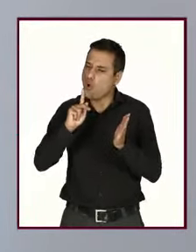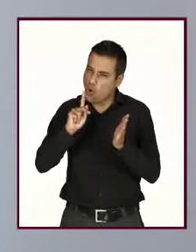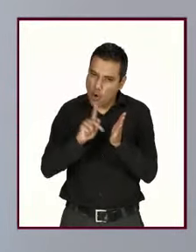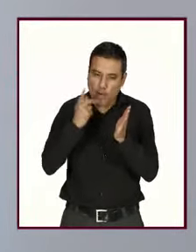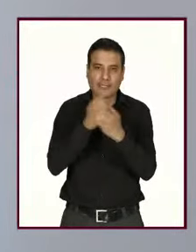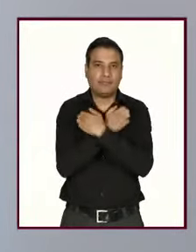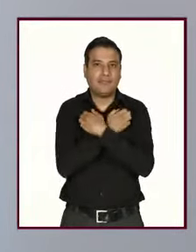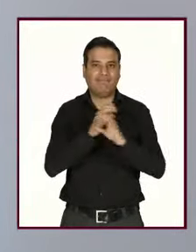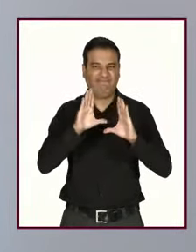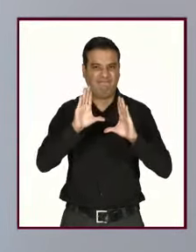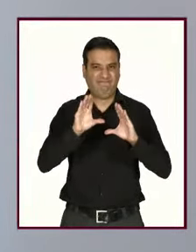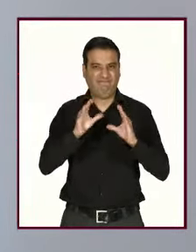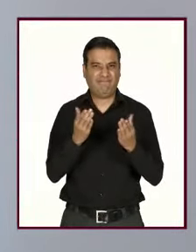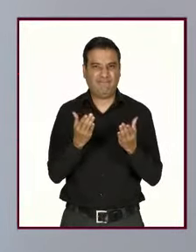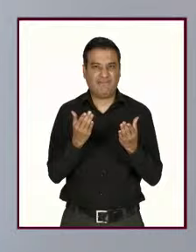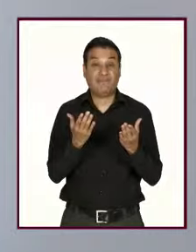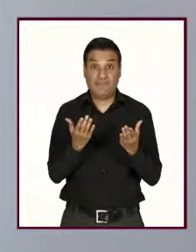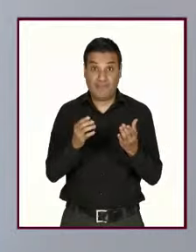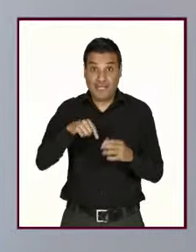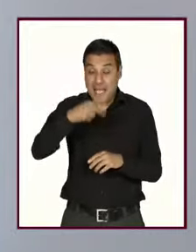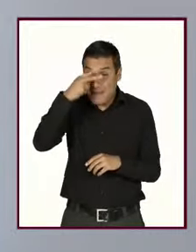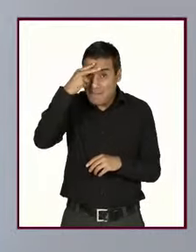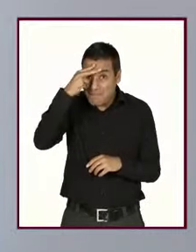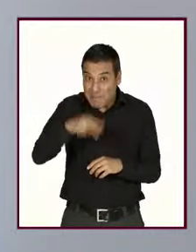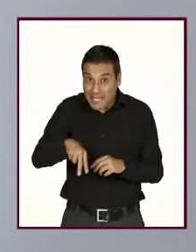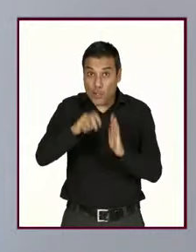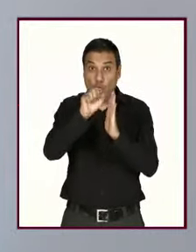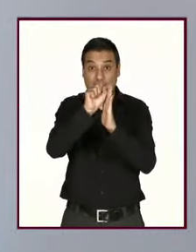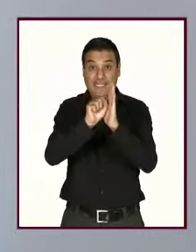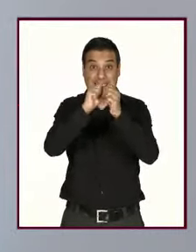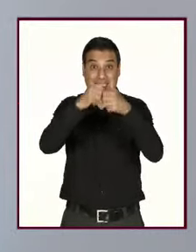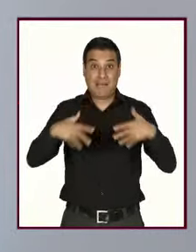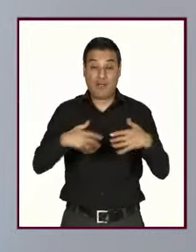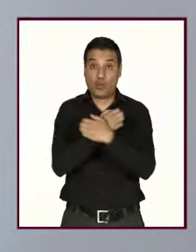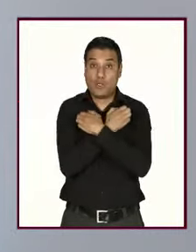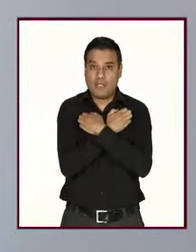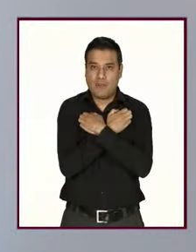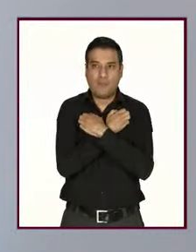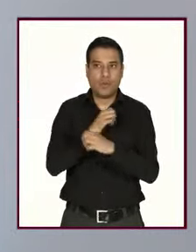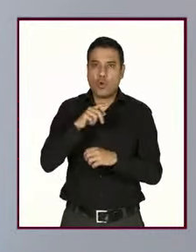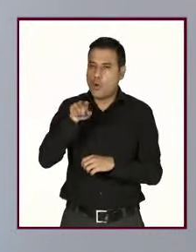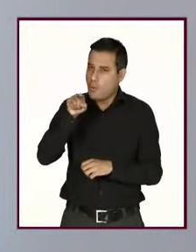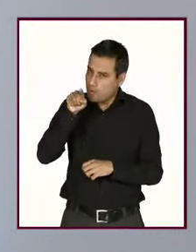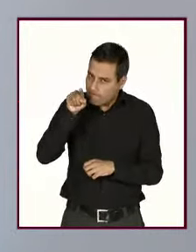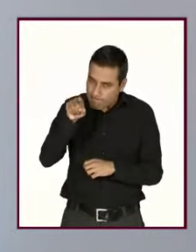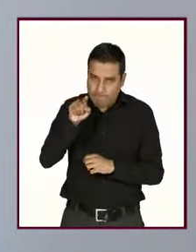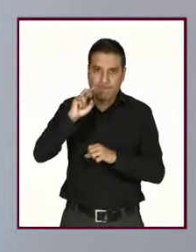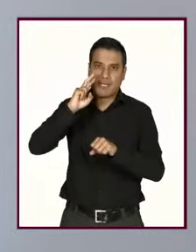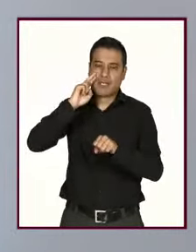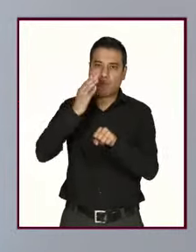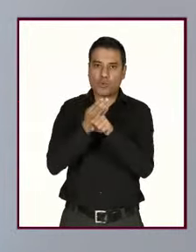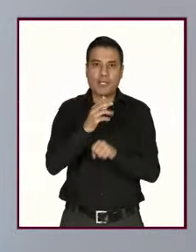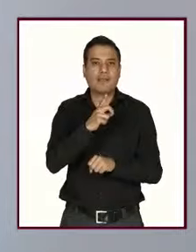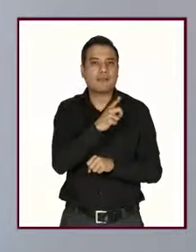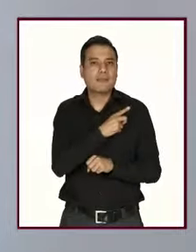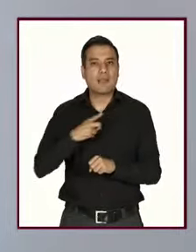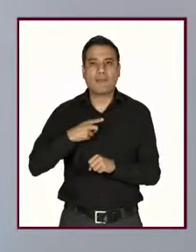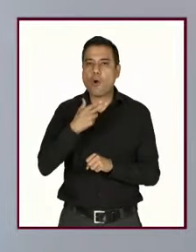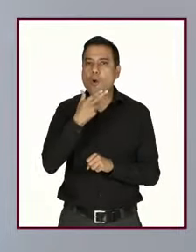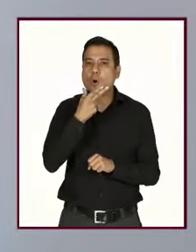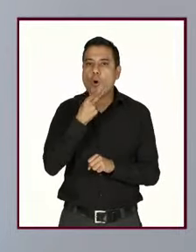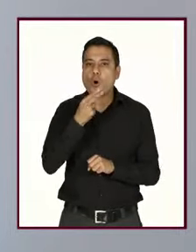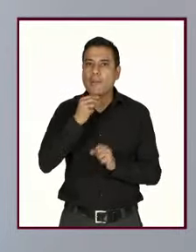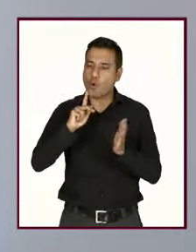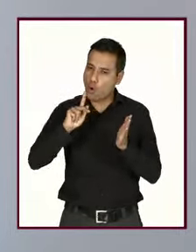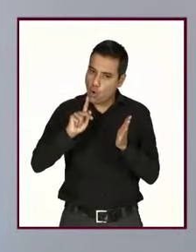sistema educativo de nuestro país tiene la enorme responsabilidad de reeducar a los hombres